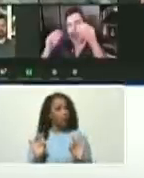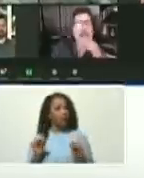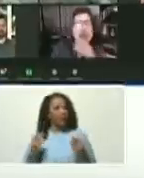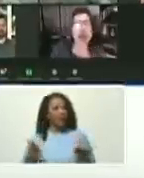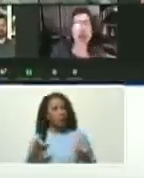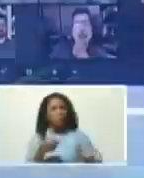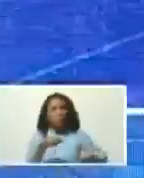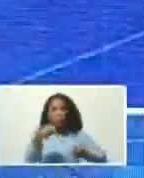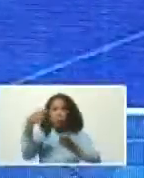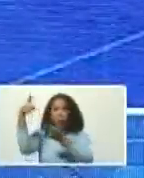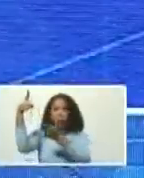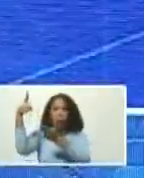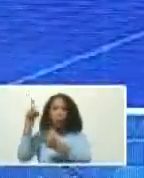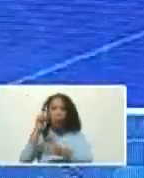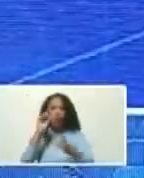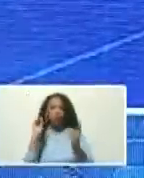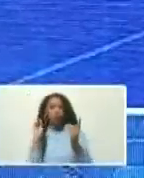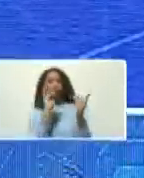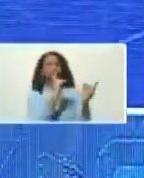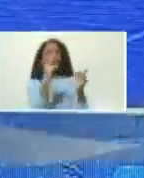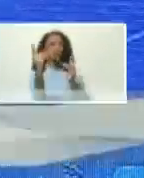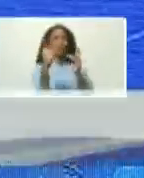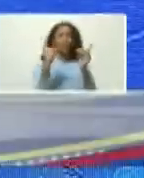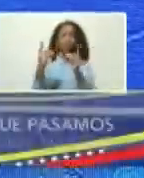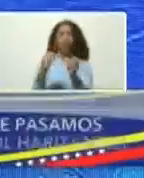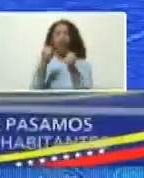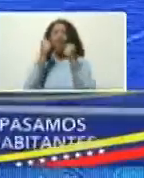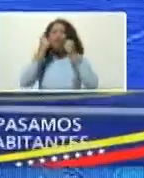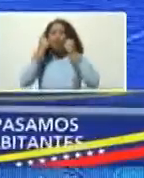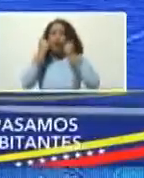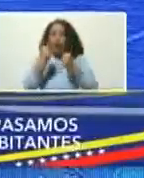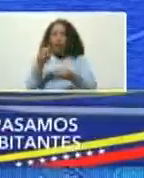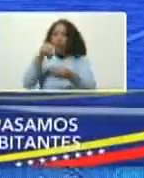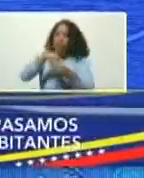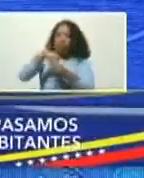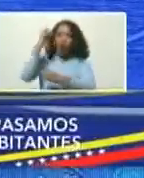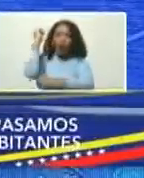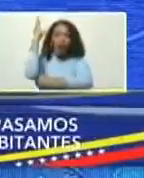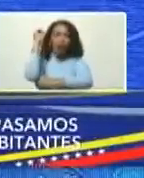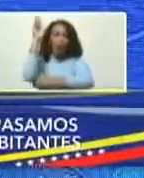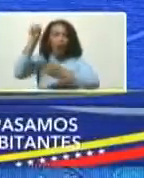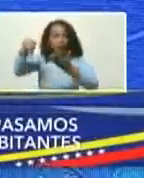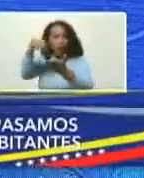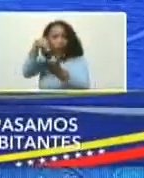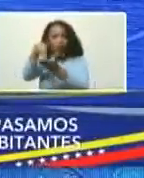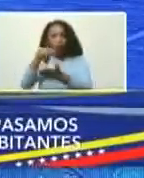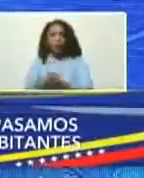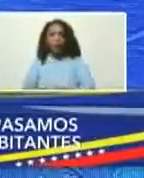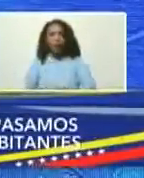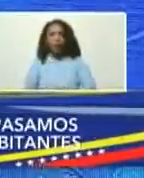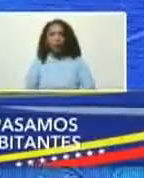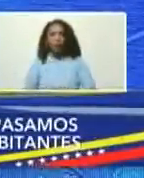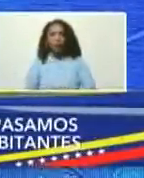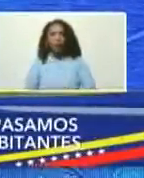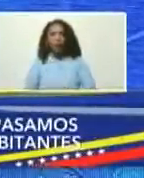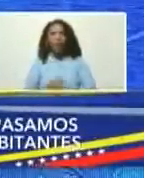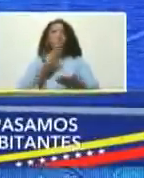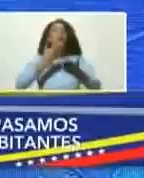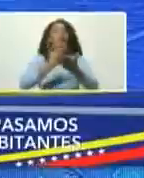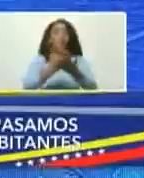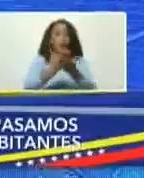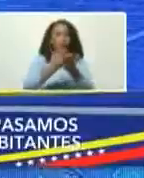llevado un debate intenso dentro de la Asamblea Nacional, con propuestas,